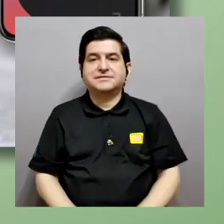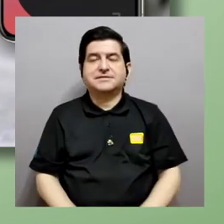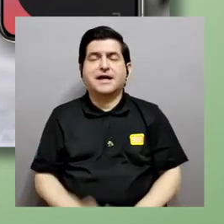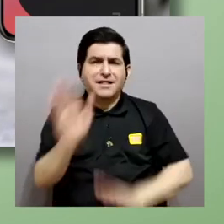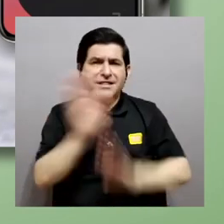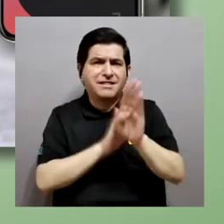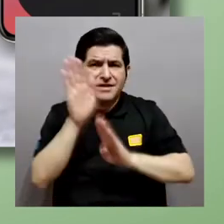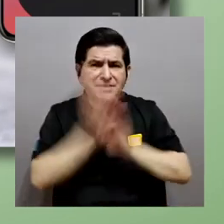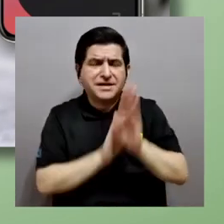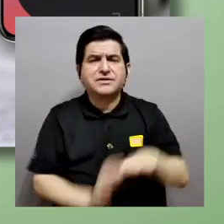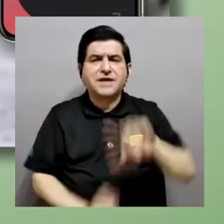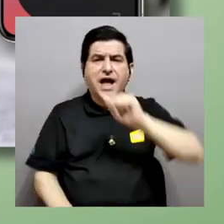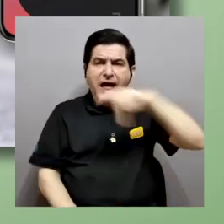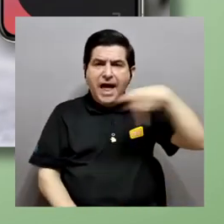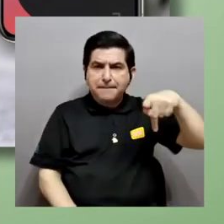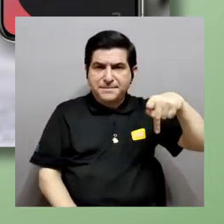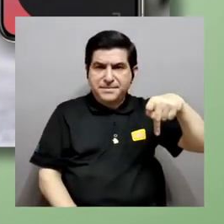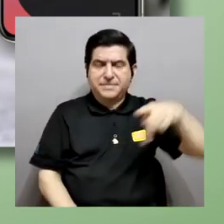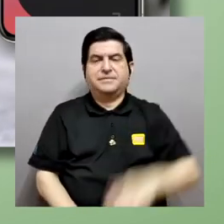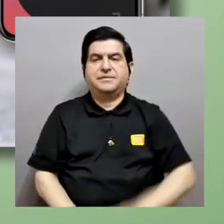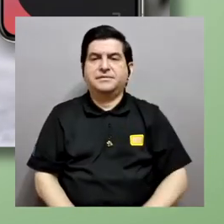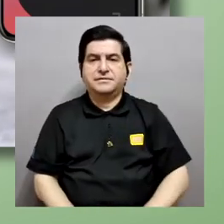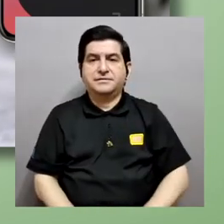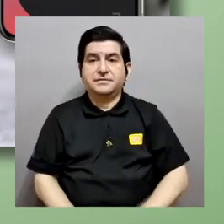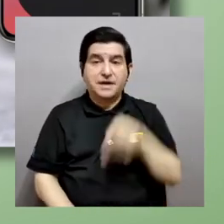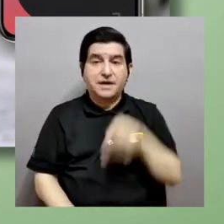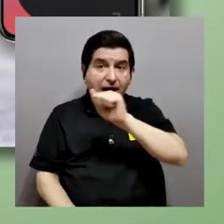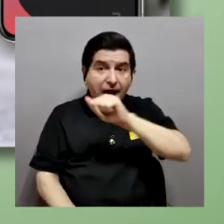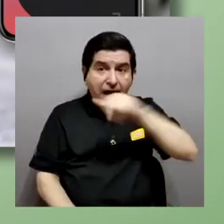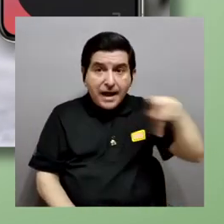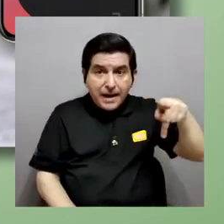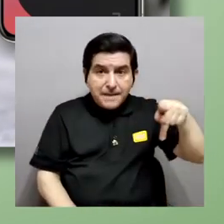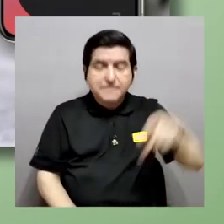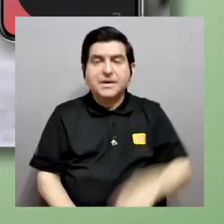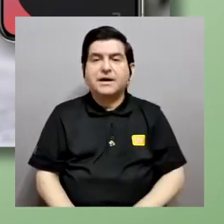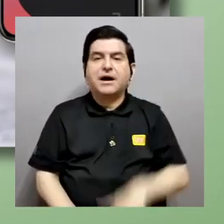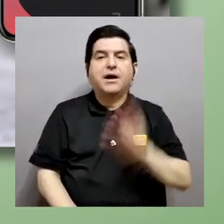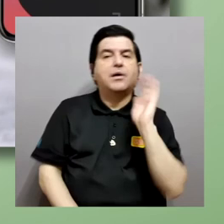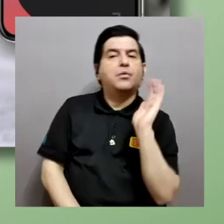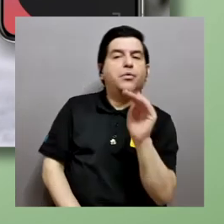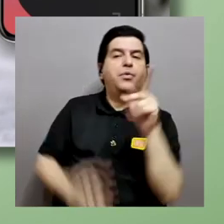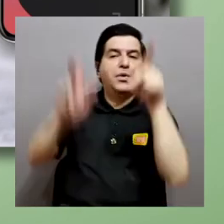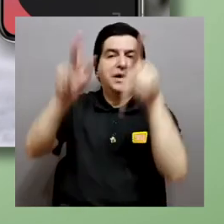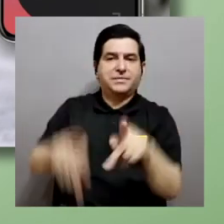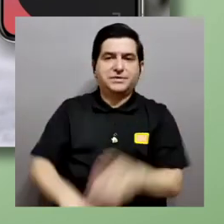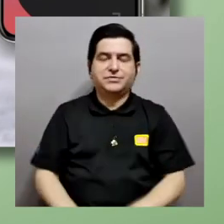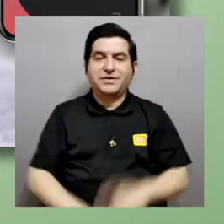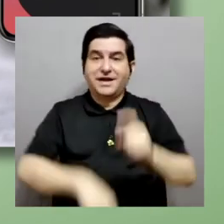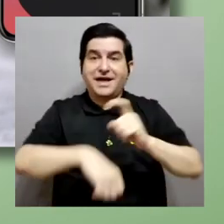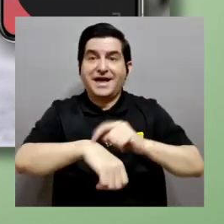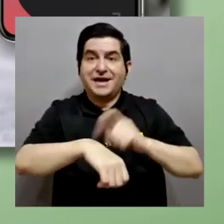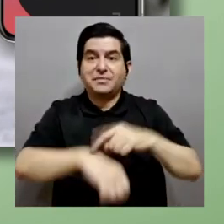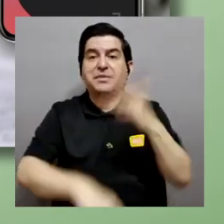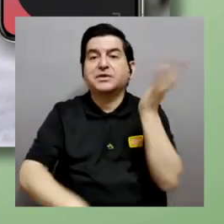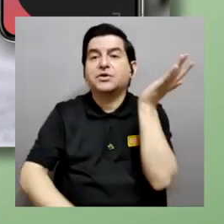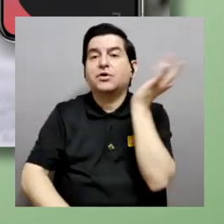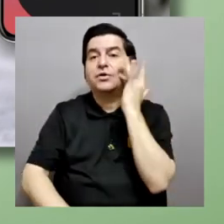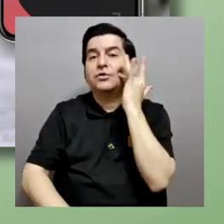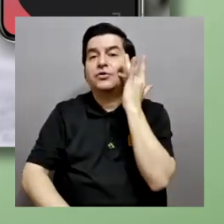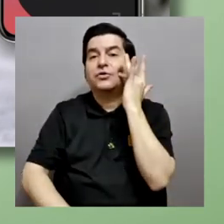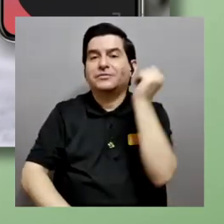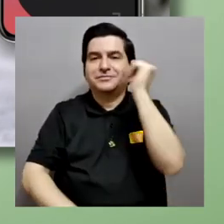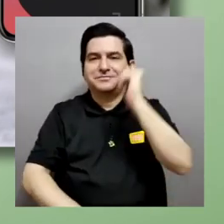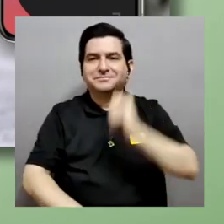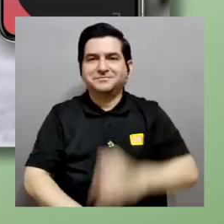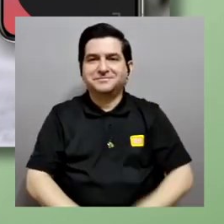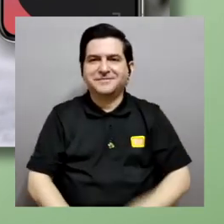estamos desarrollando una aplicación que le da una notificación a las personas cuando se toca en la